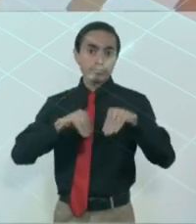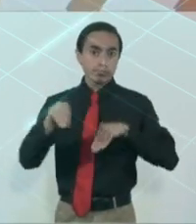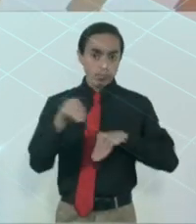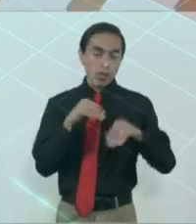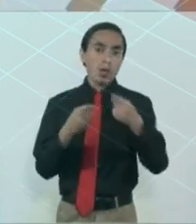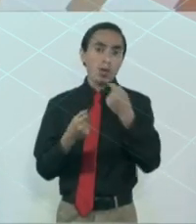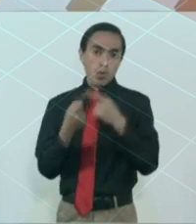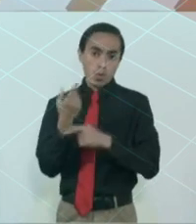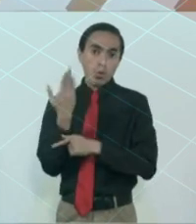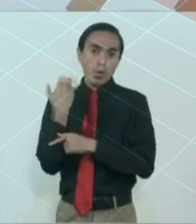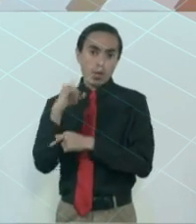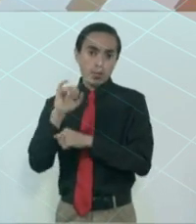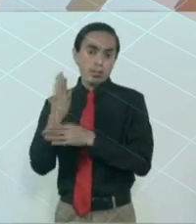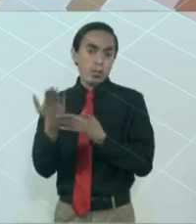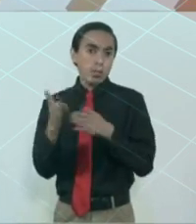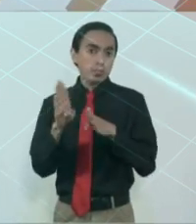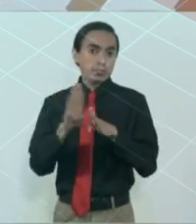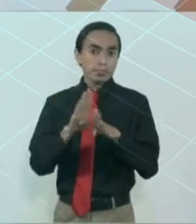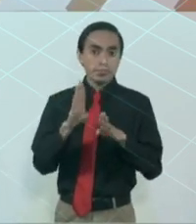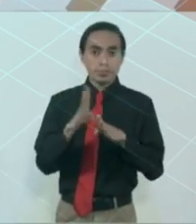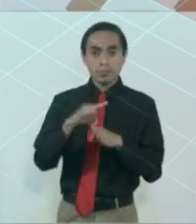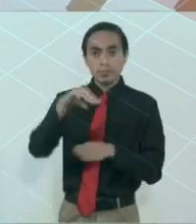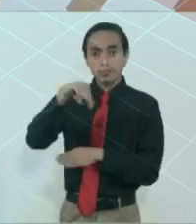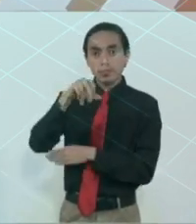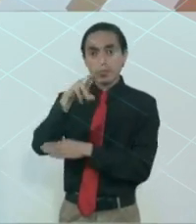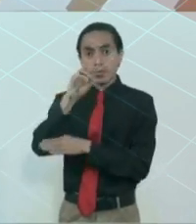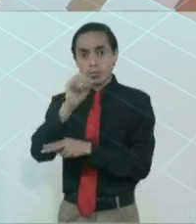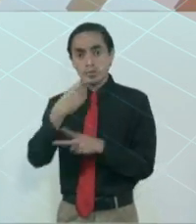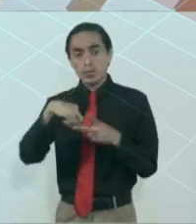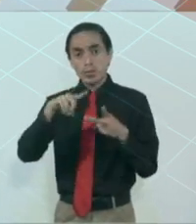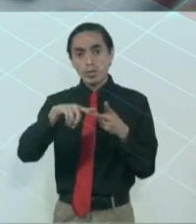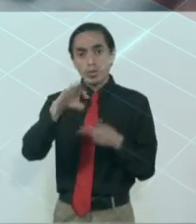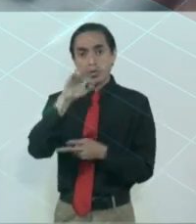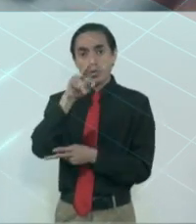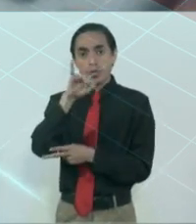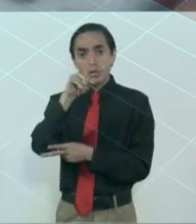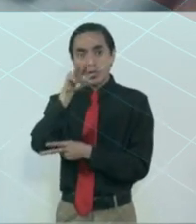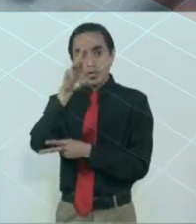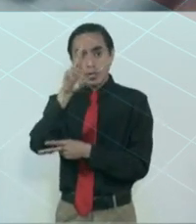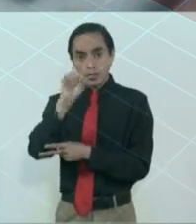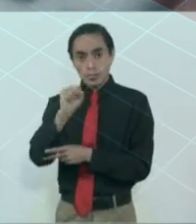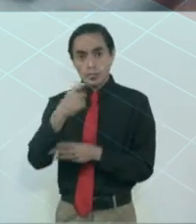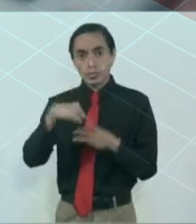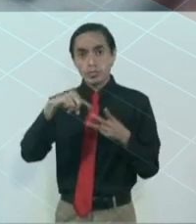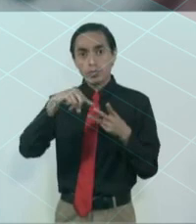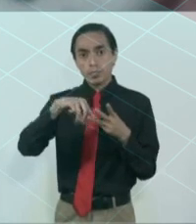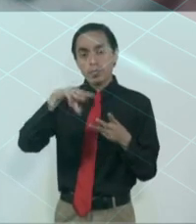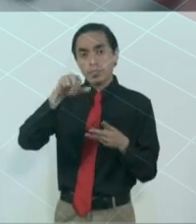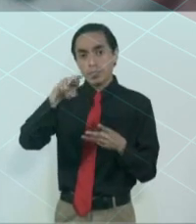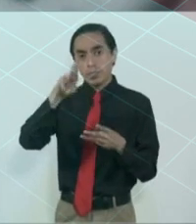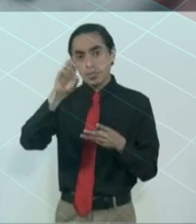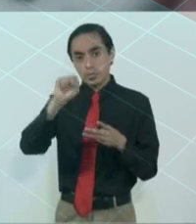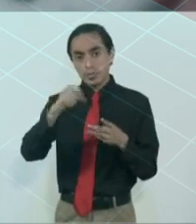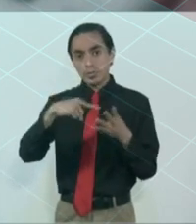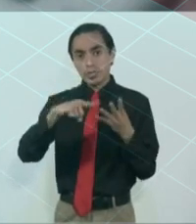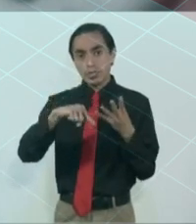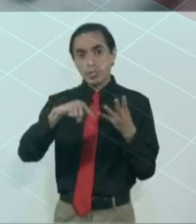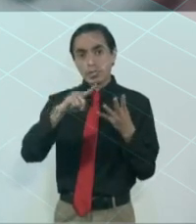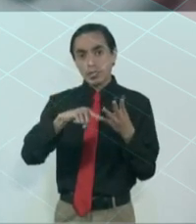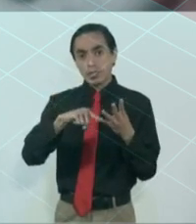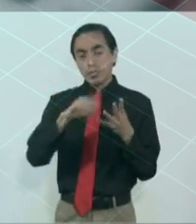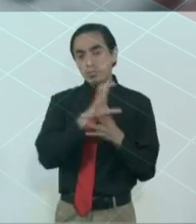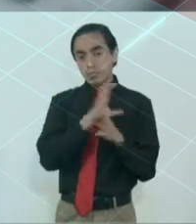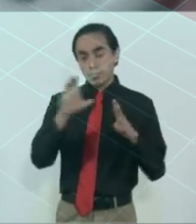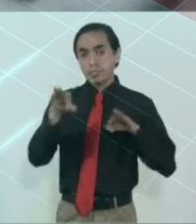como la de los médicos, ferrocarrileros, maestros y campesinos. Debemos ser